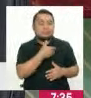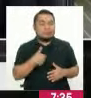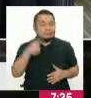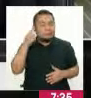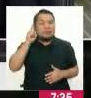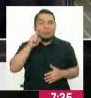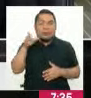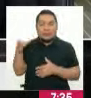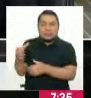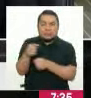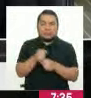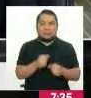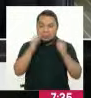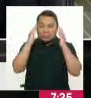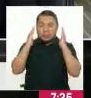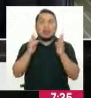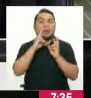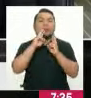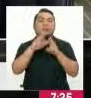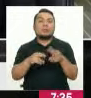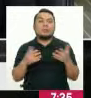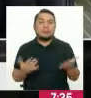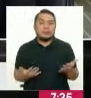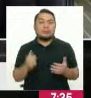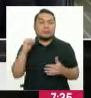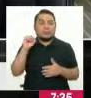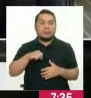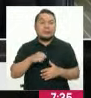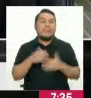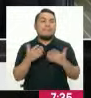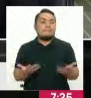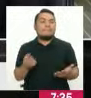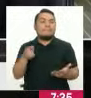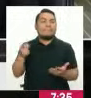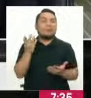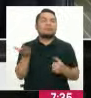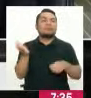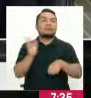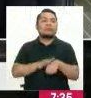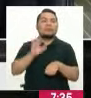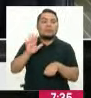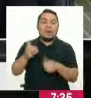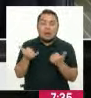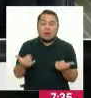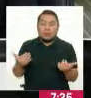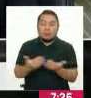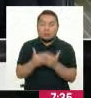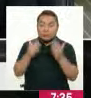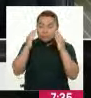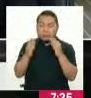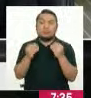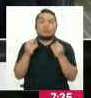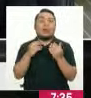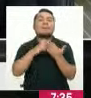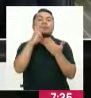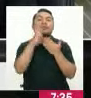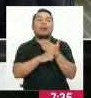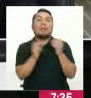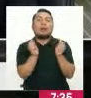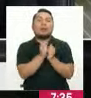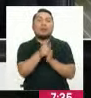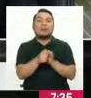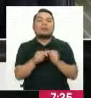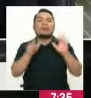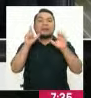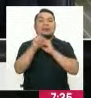atendiendo con una respuesta, si bien relativamente reciente, porque el Programa Contigo tiene apenas